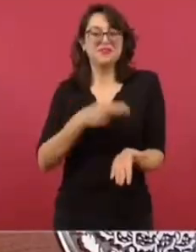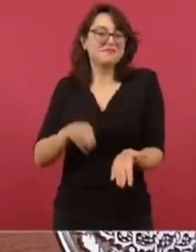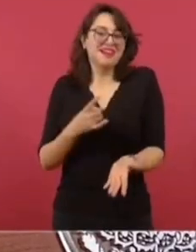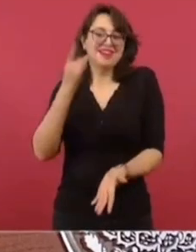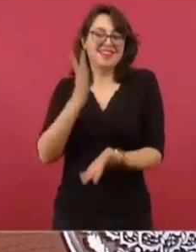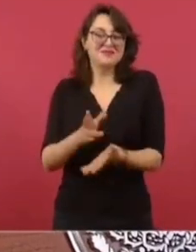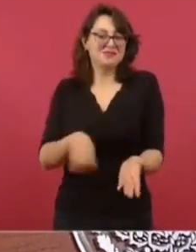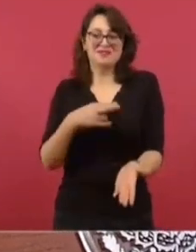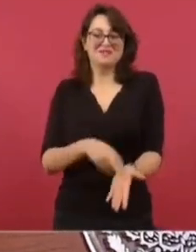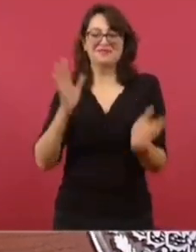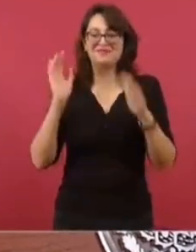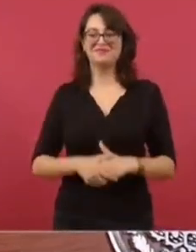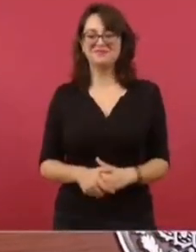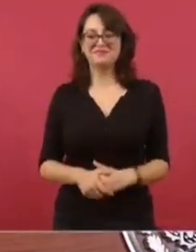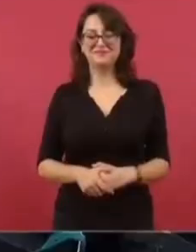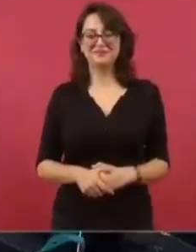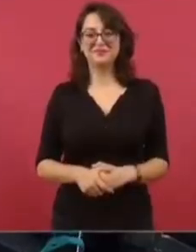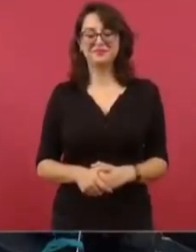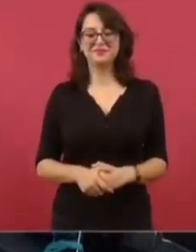la cartita.